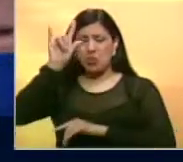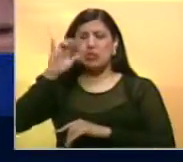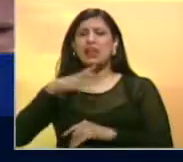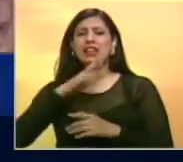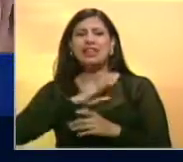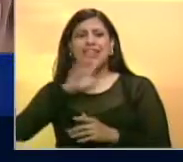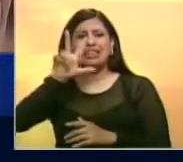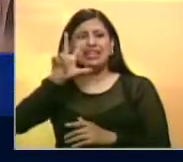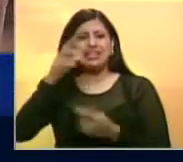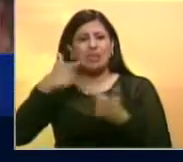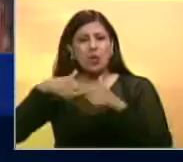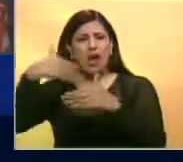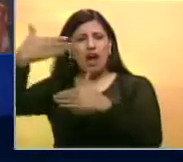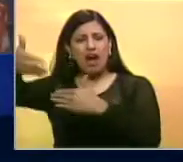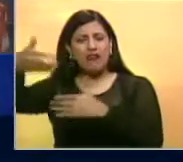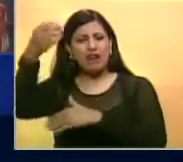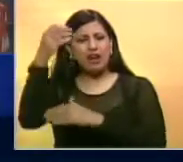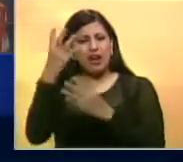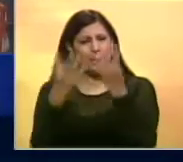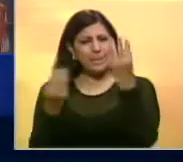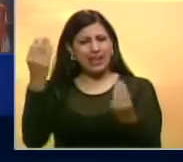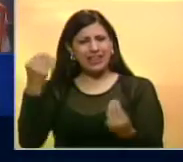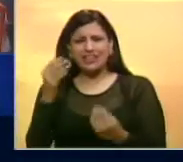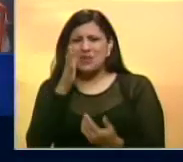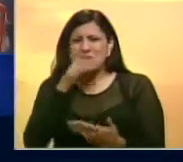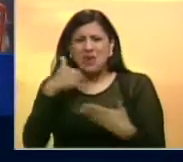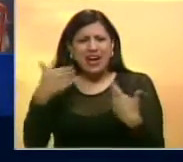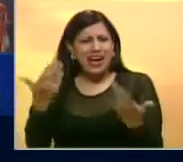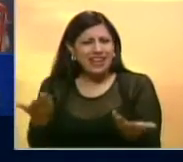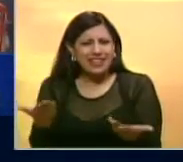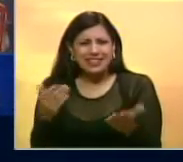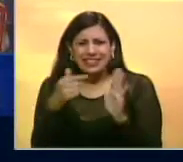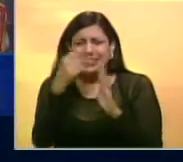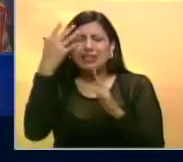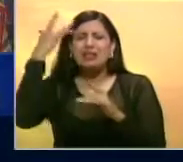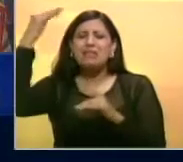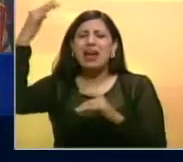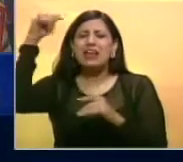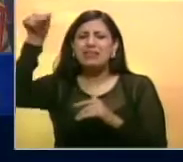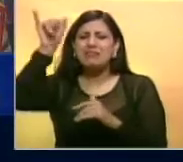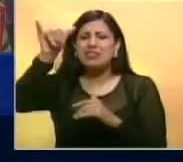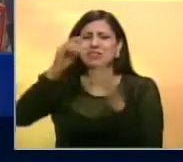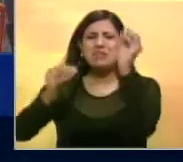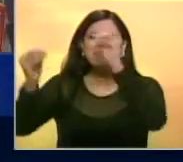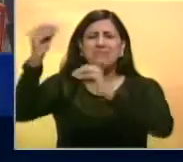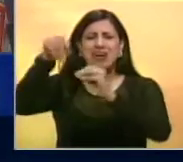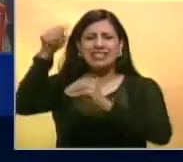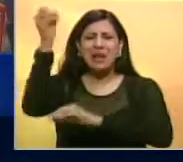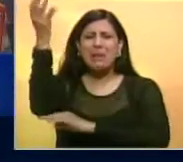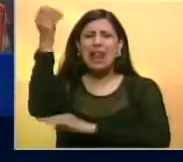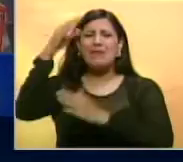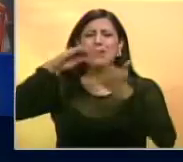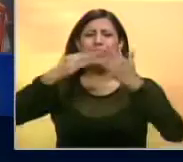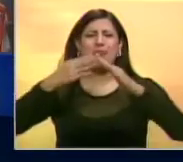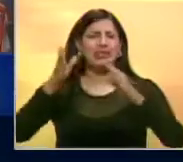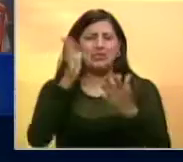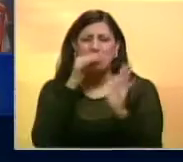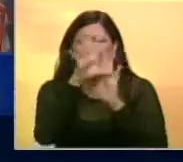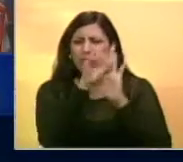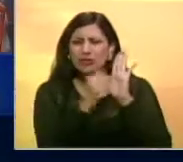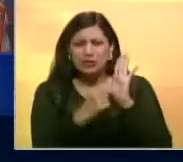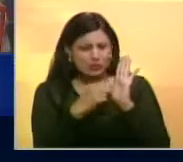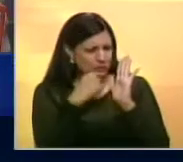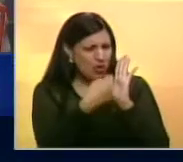la tercera sesión en las afueras del Panteón Nacional. Eso no existe, sino en su imaginación. Ese Parlamento Comunal no está en la